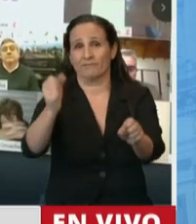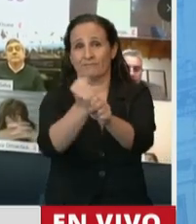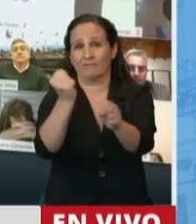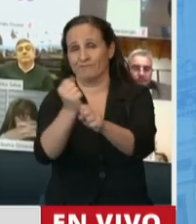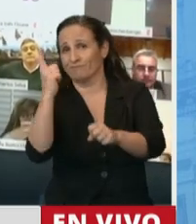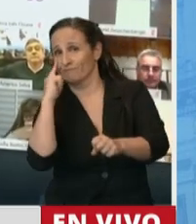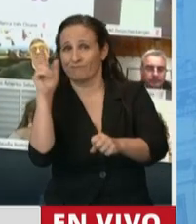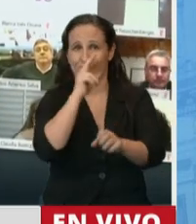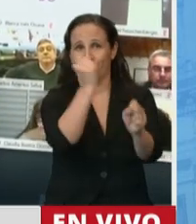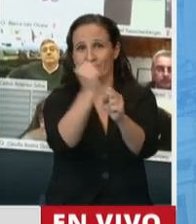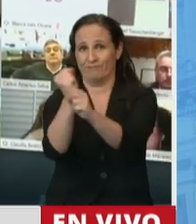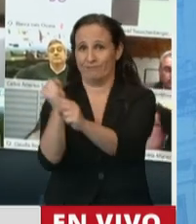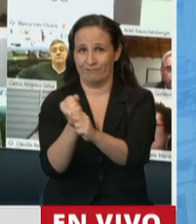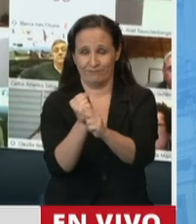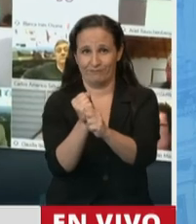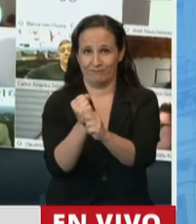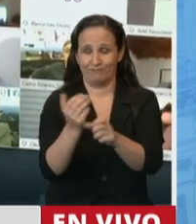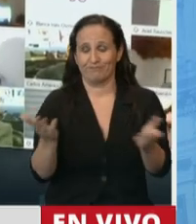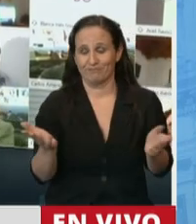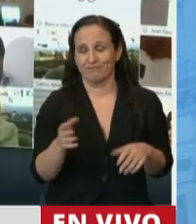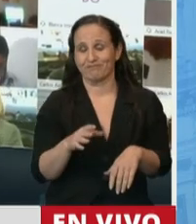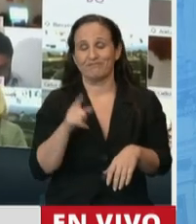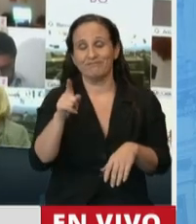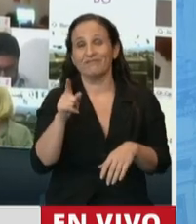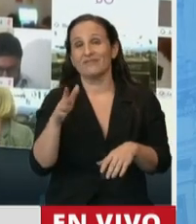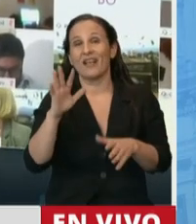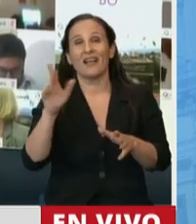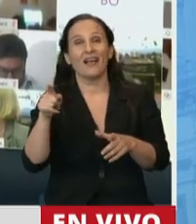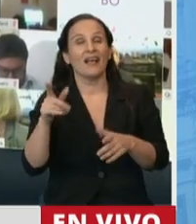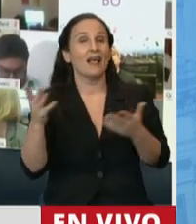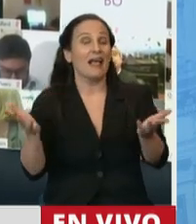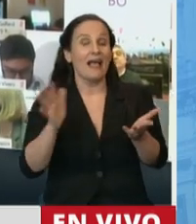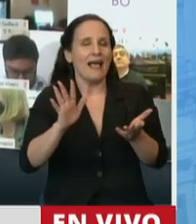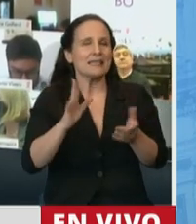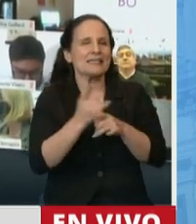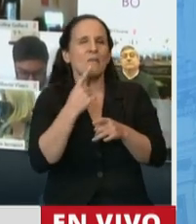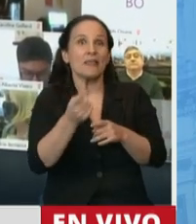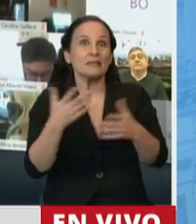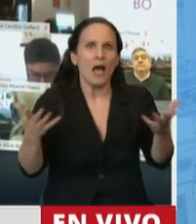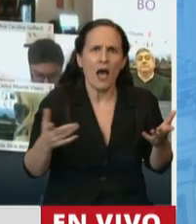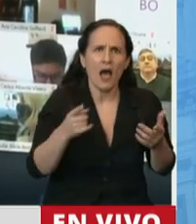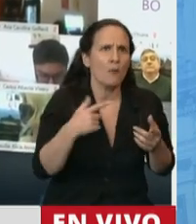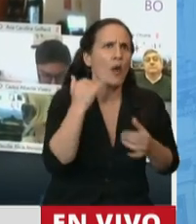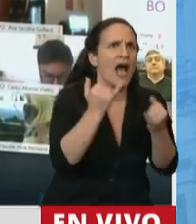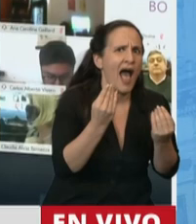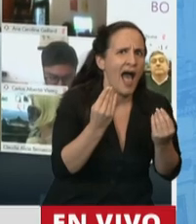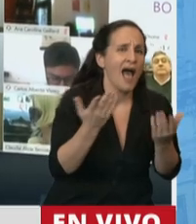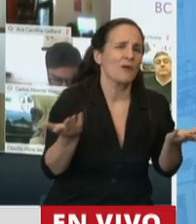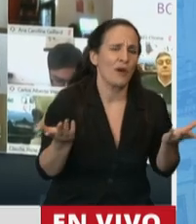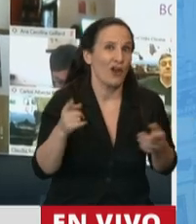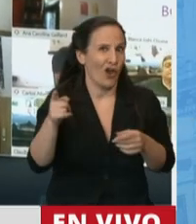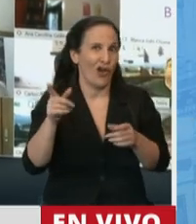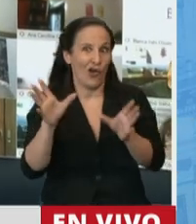Y, como dicen en la jerga judicial, a confesión de parte, a relevo de prueba, si la derecha está